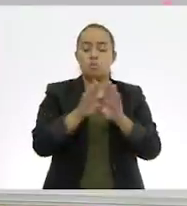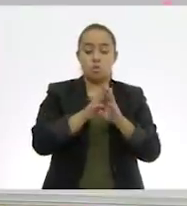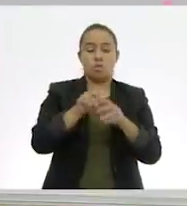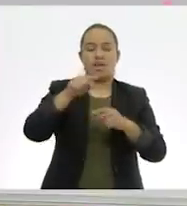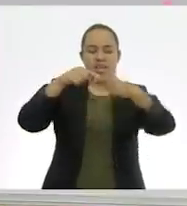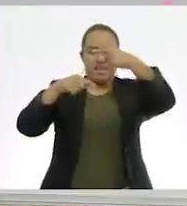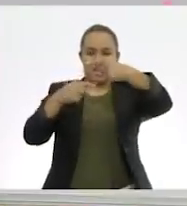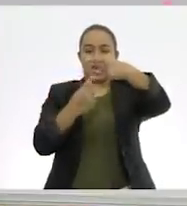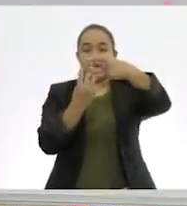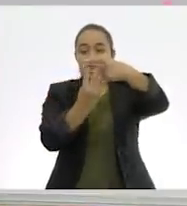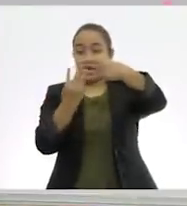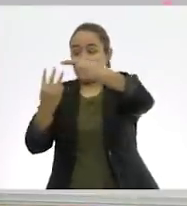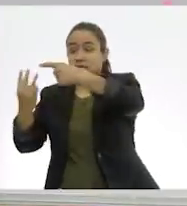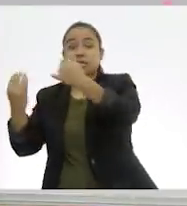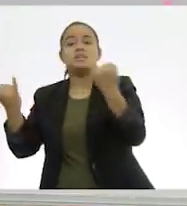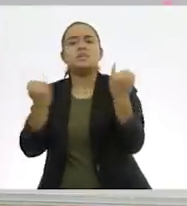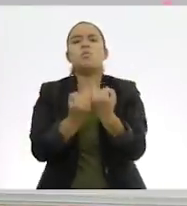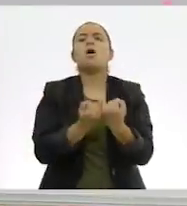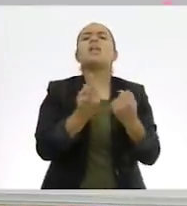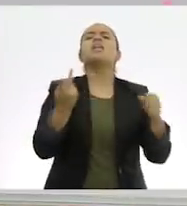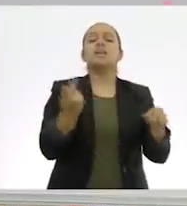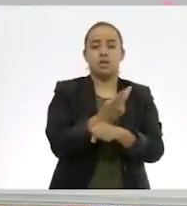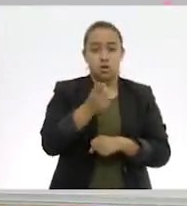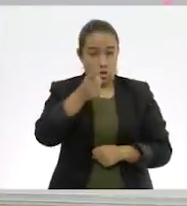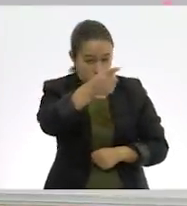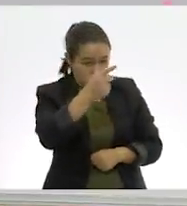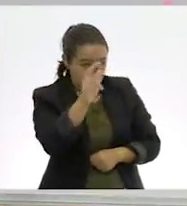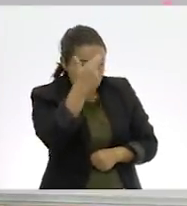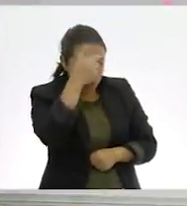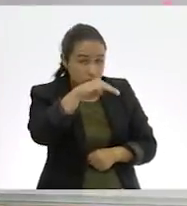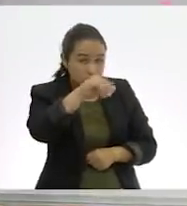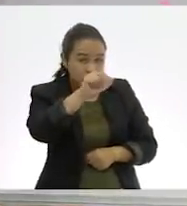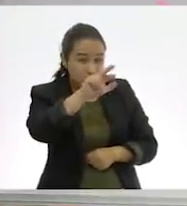teníamos denominadores iguales? ¿Tú lo recuerdas, María?